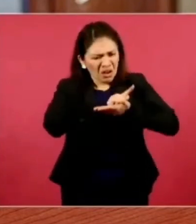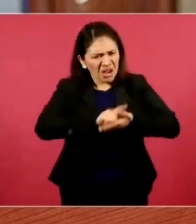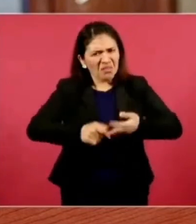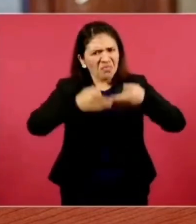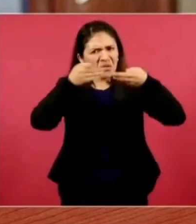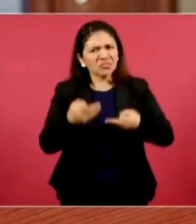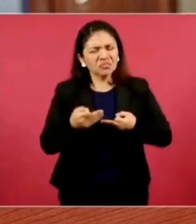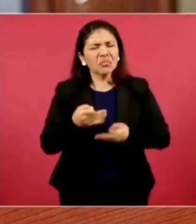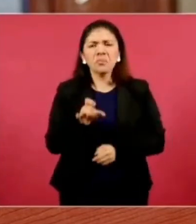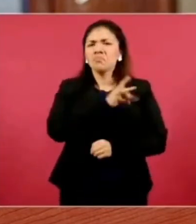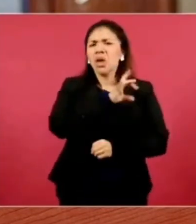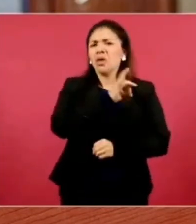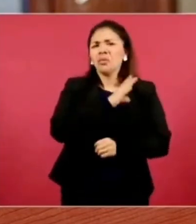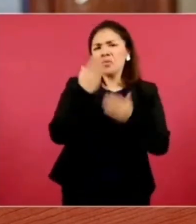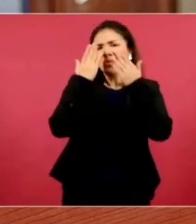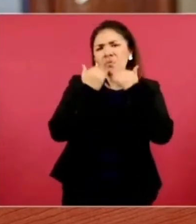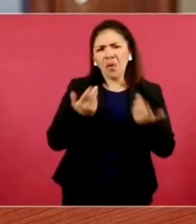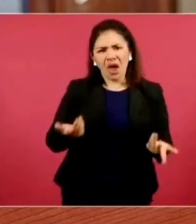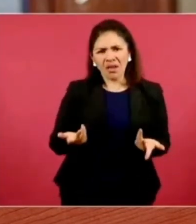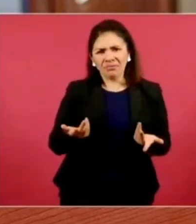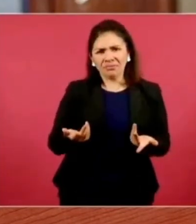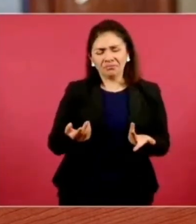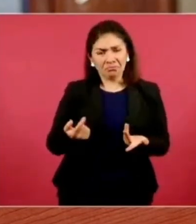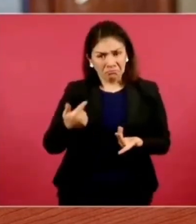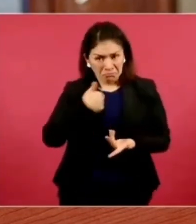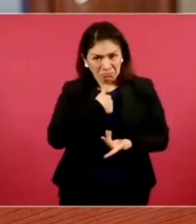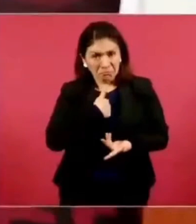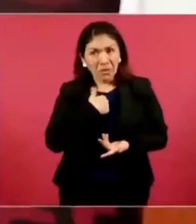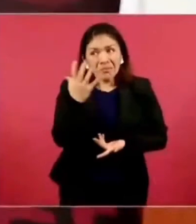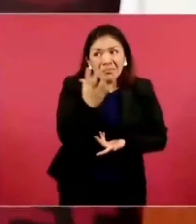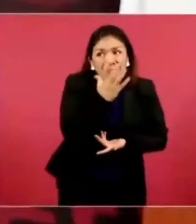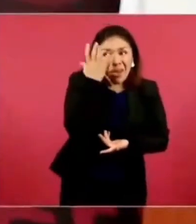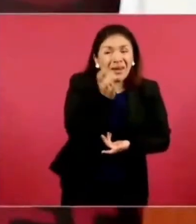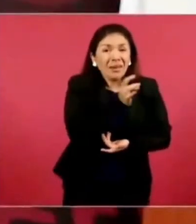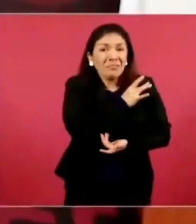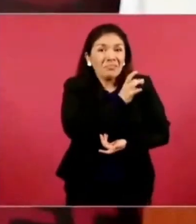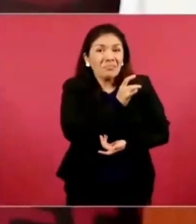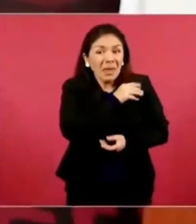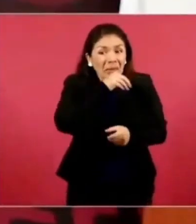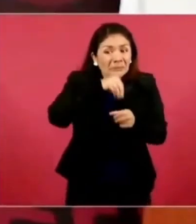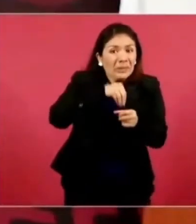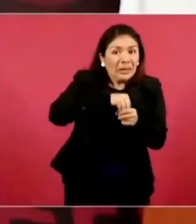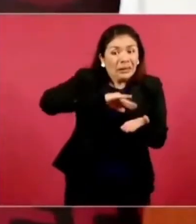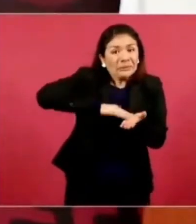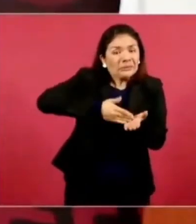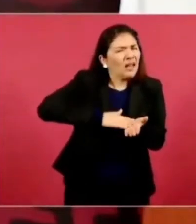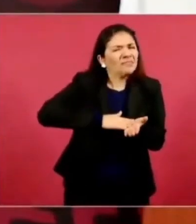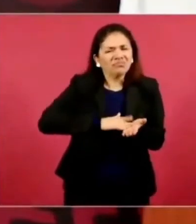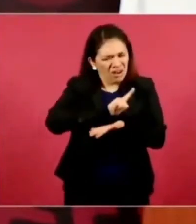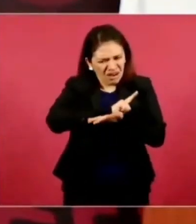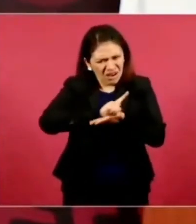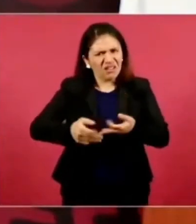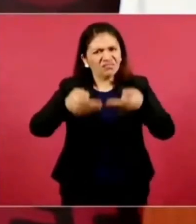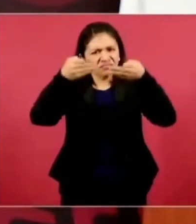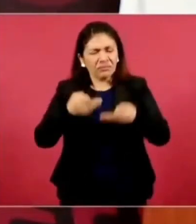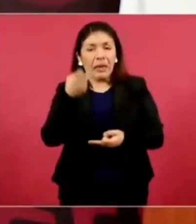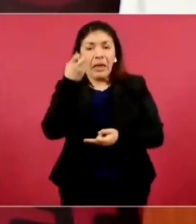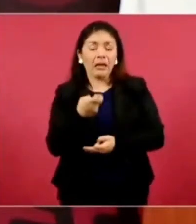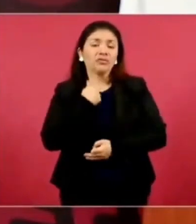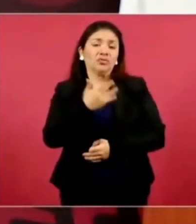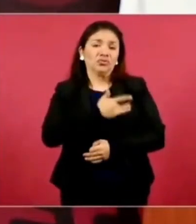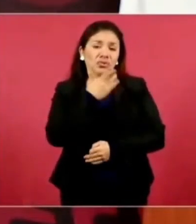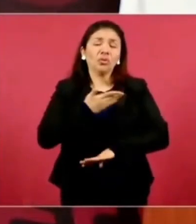y que no tenemos nada de qué avergonzarnos y transparentar todo. Y estamos muy